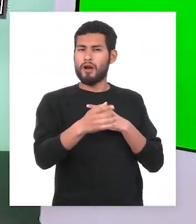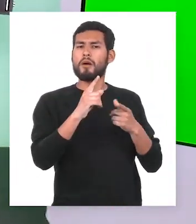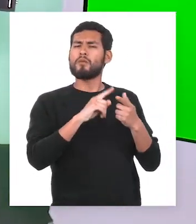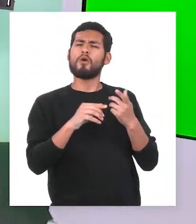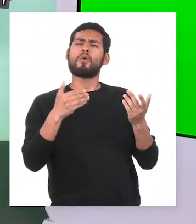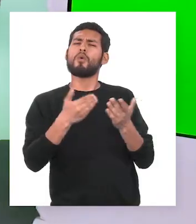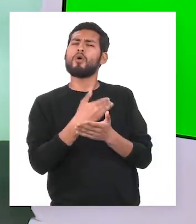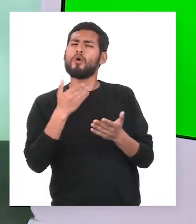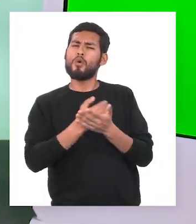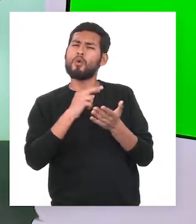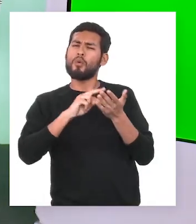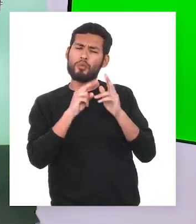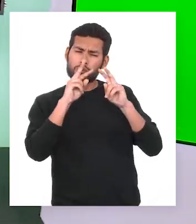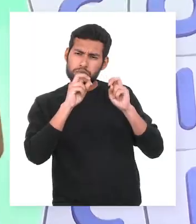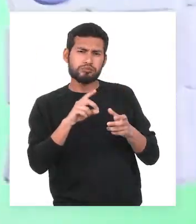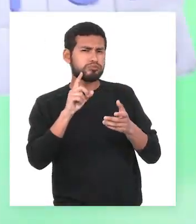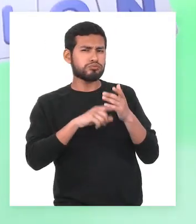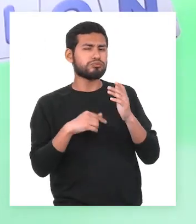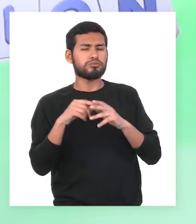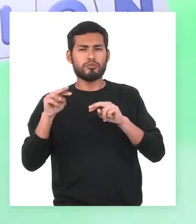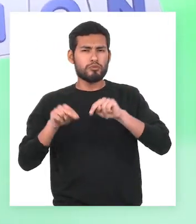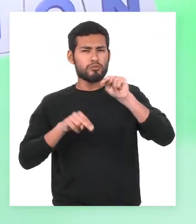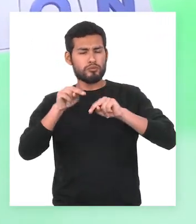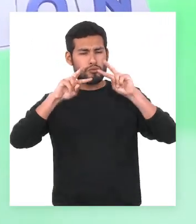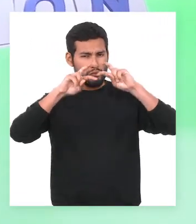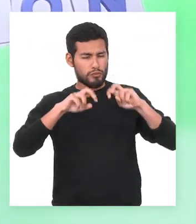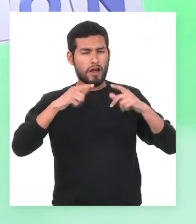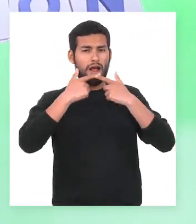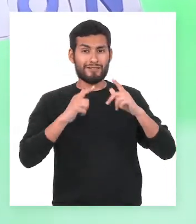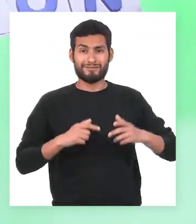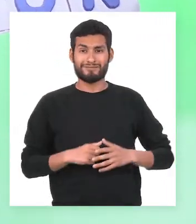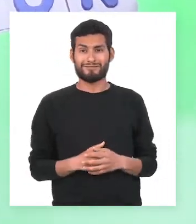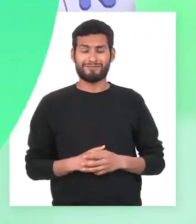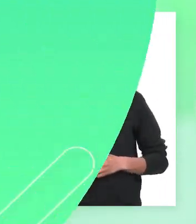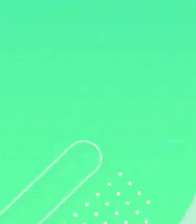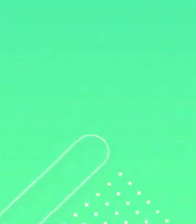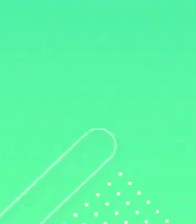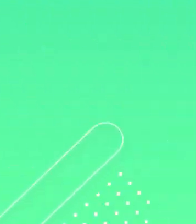veremos nuevos conceptos sobre los niveles en el estudio de la lengua.